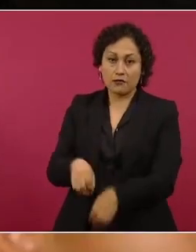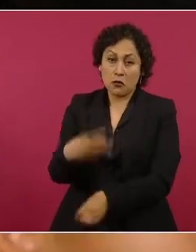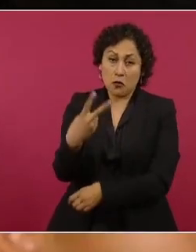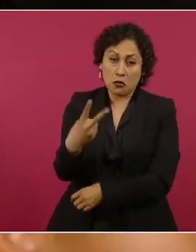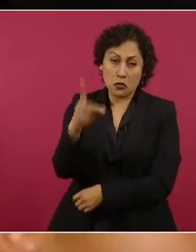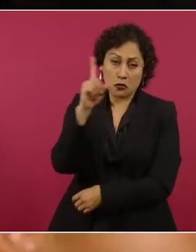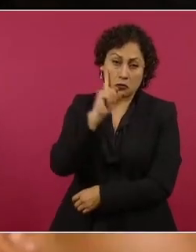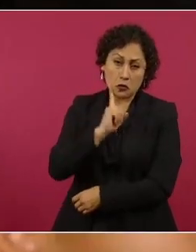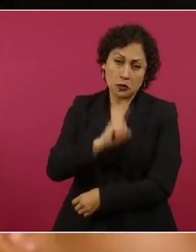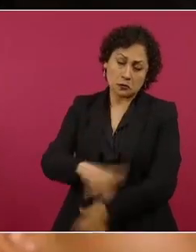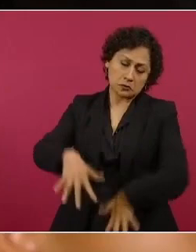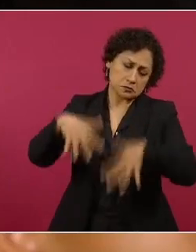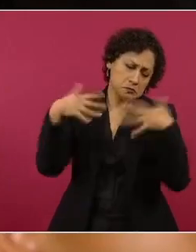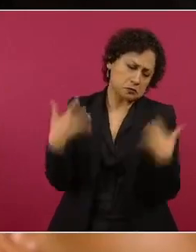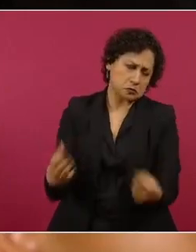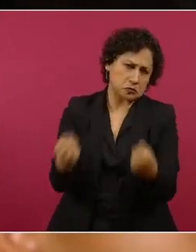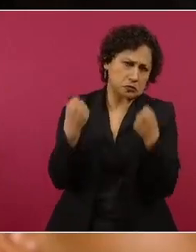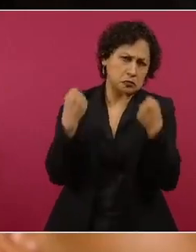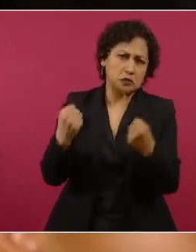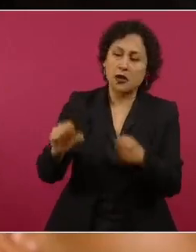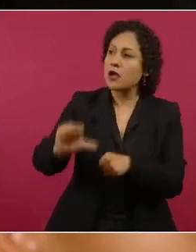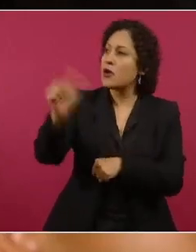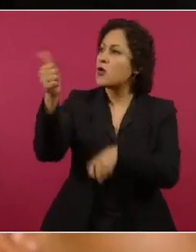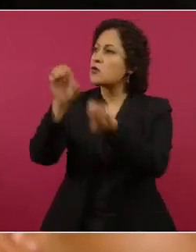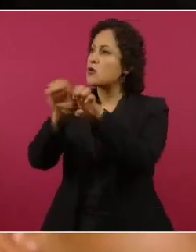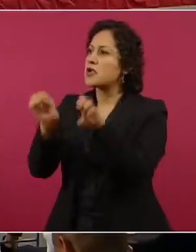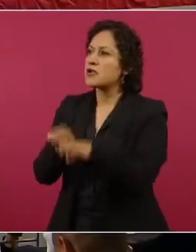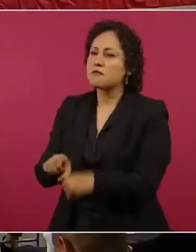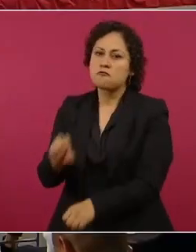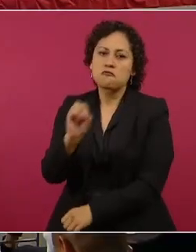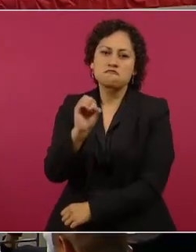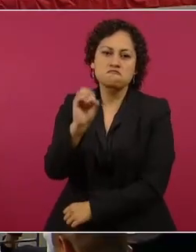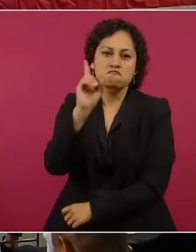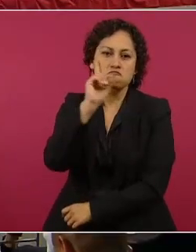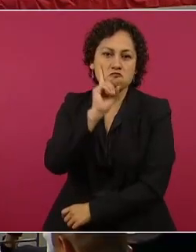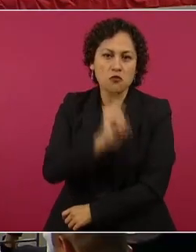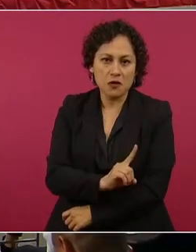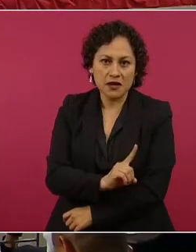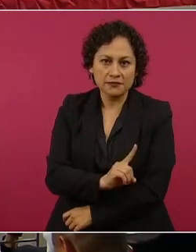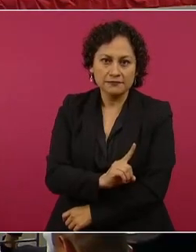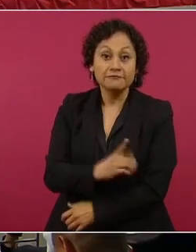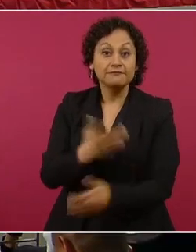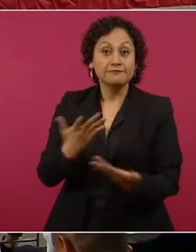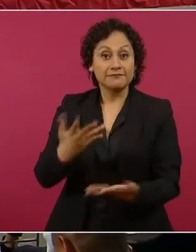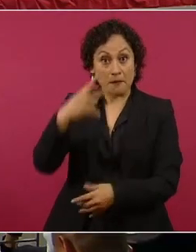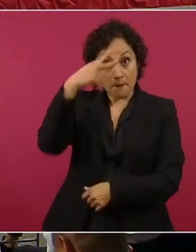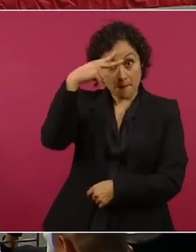cosa que los otros equipos no, y logramos traernos la Copa a México.